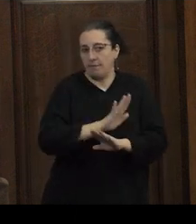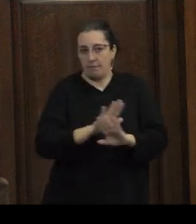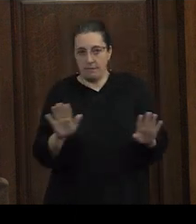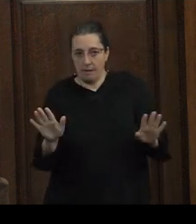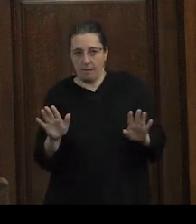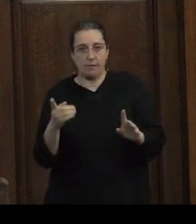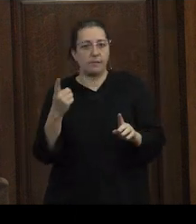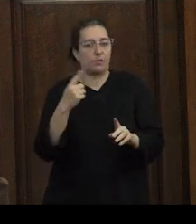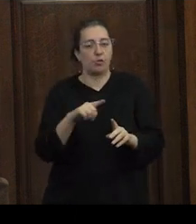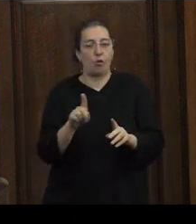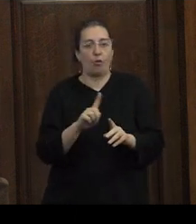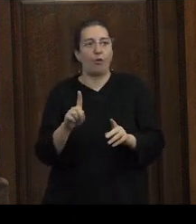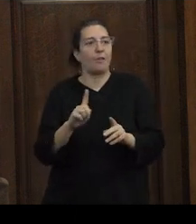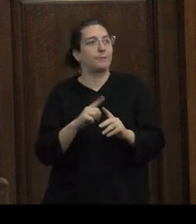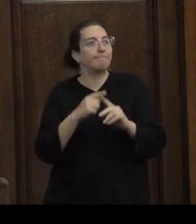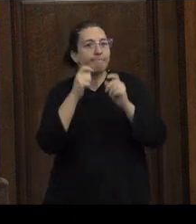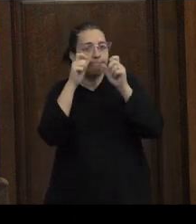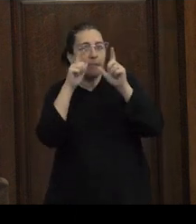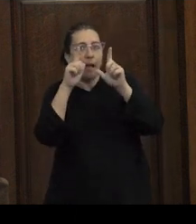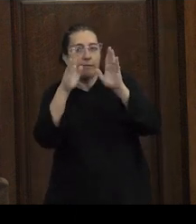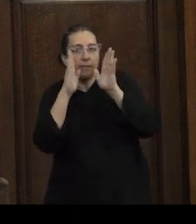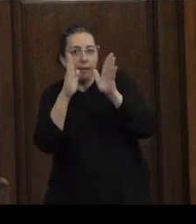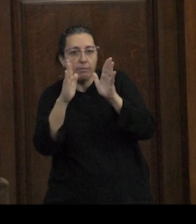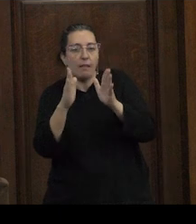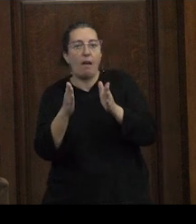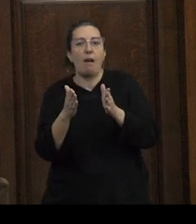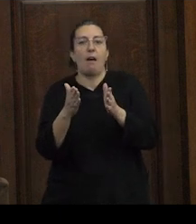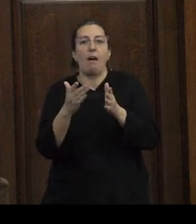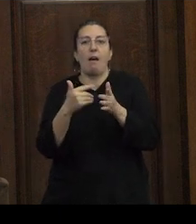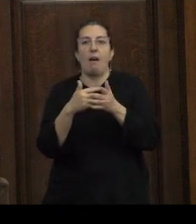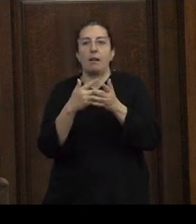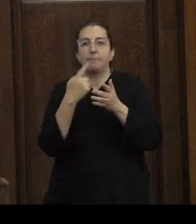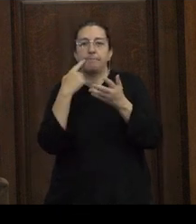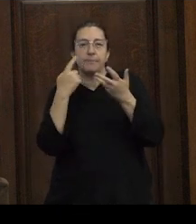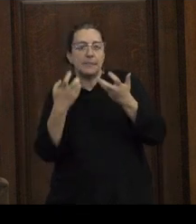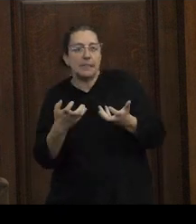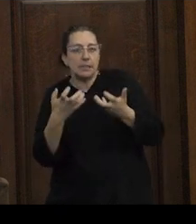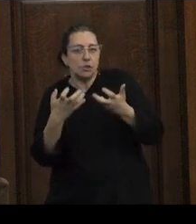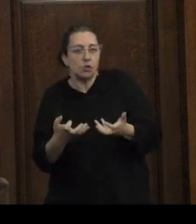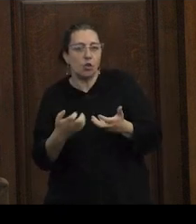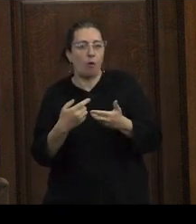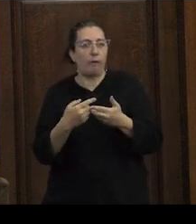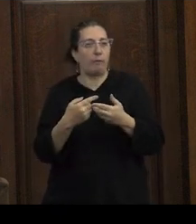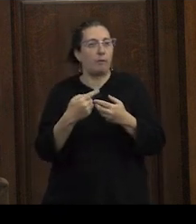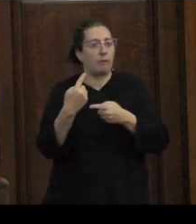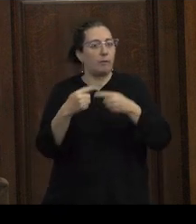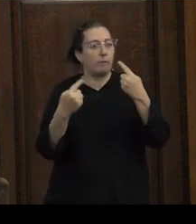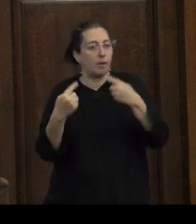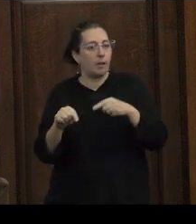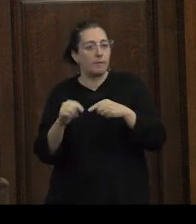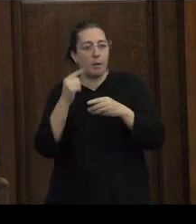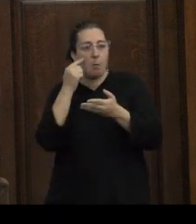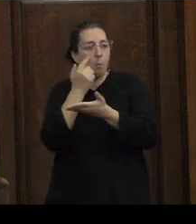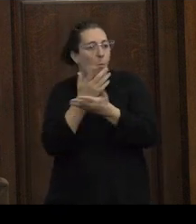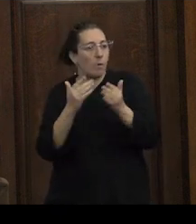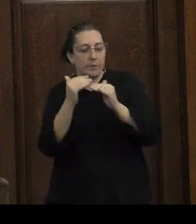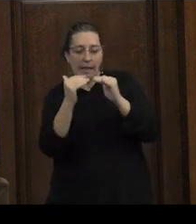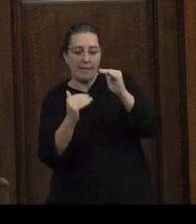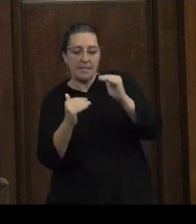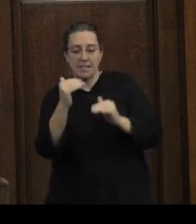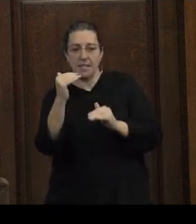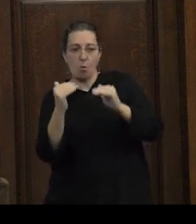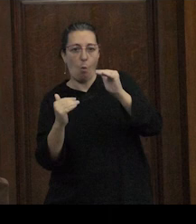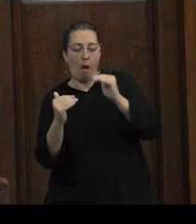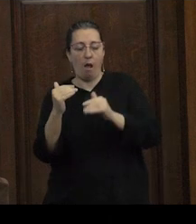que debo estar atenta a las torsiones y tensiones a las materializaciones diversas y desiguales en sectores